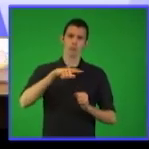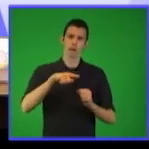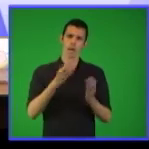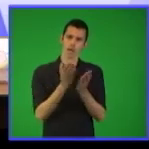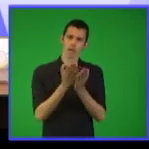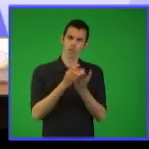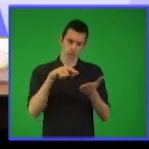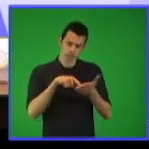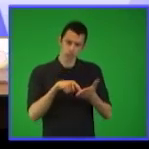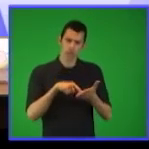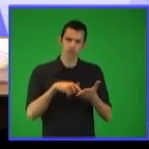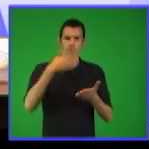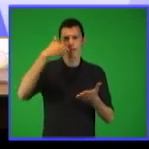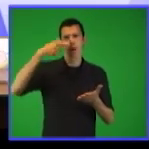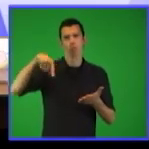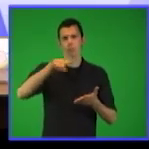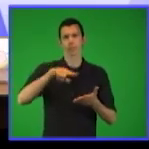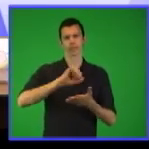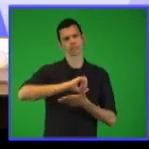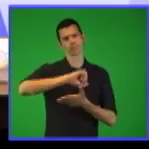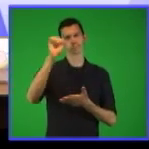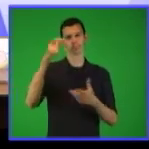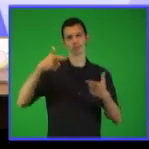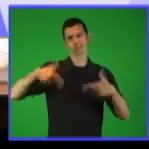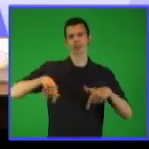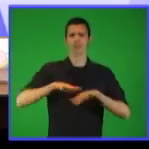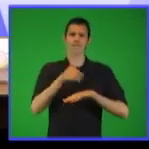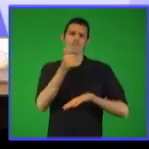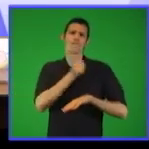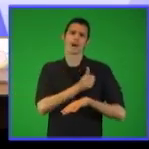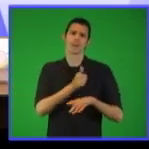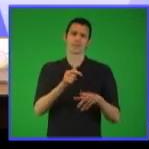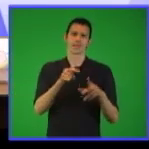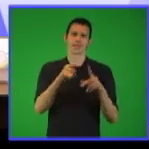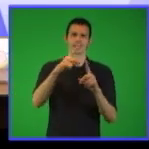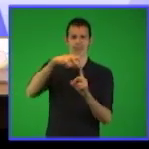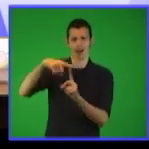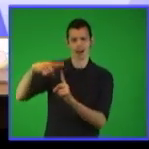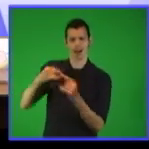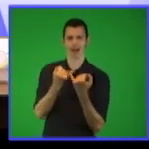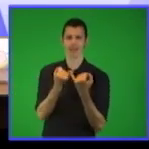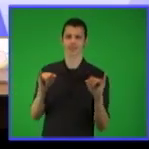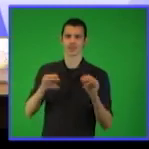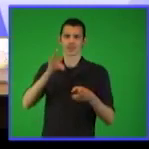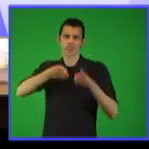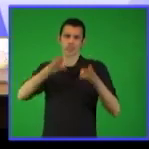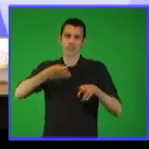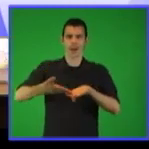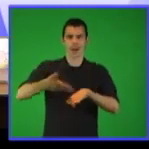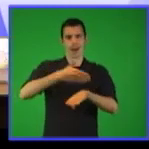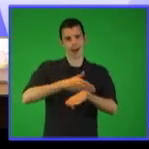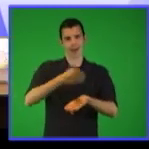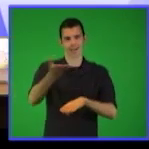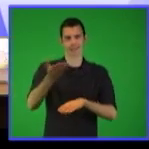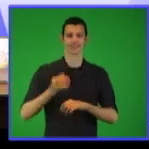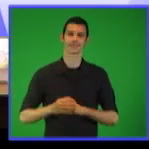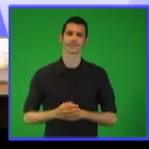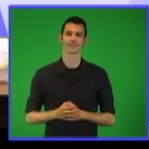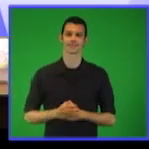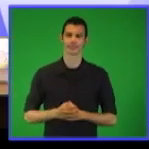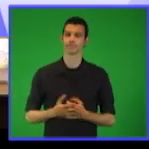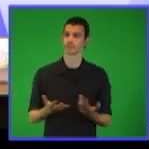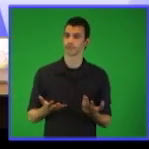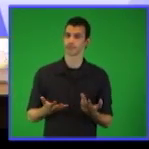resolviendo las actividades independientes que se le orientaron en el objetivo número 2 del